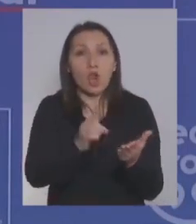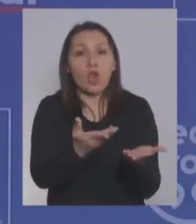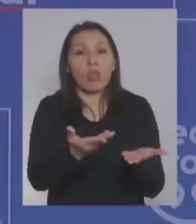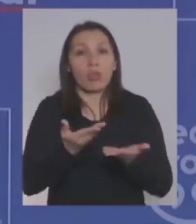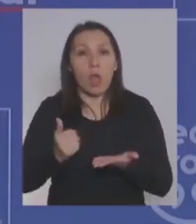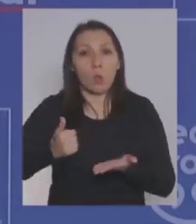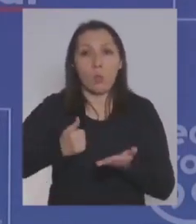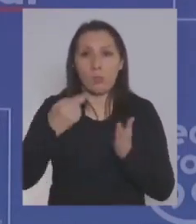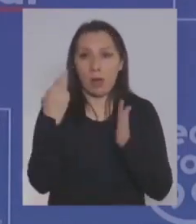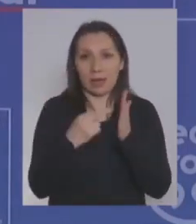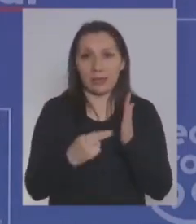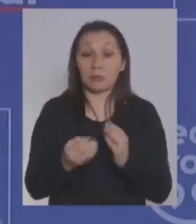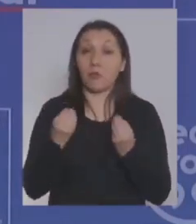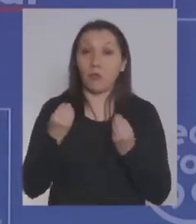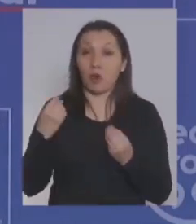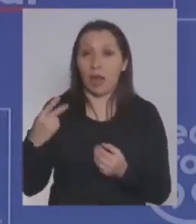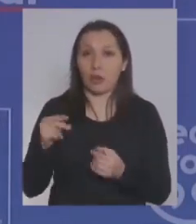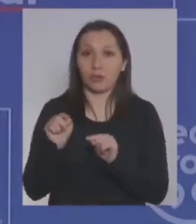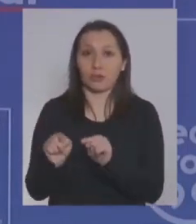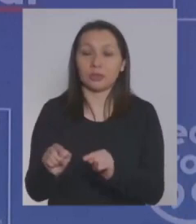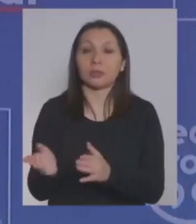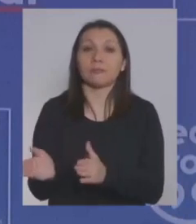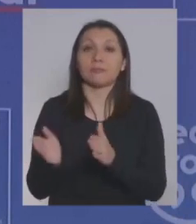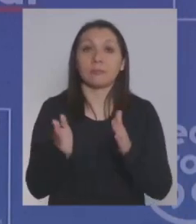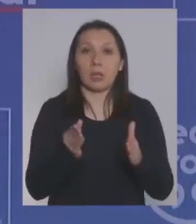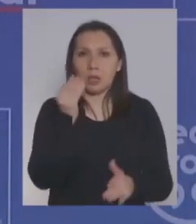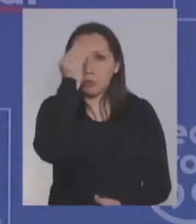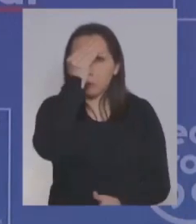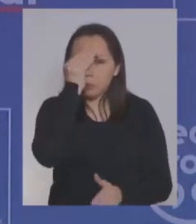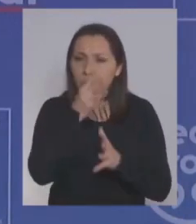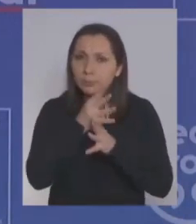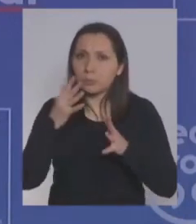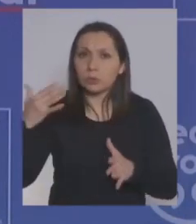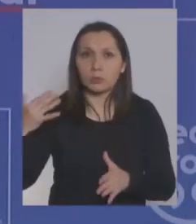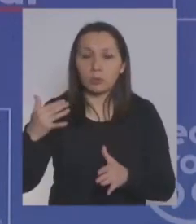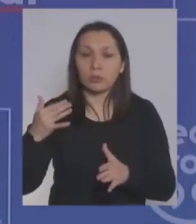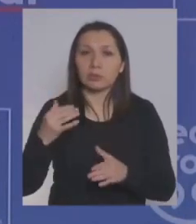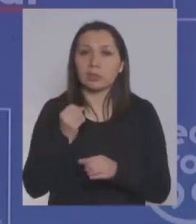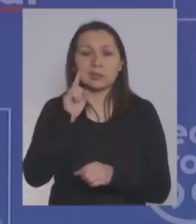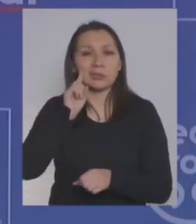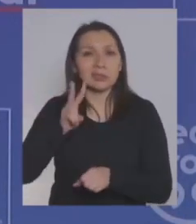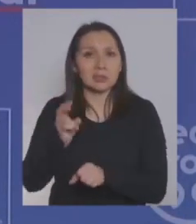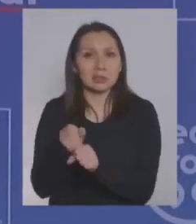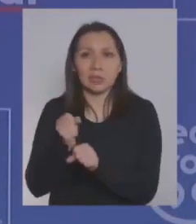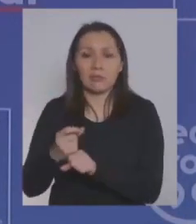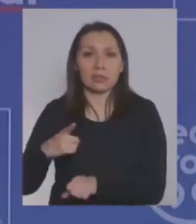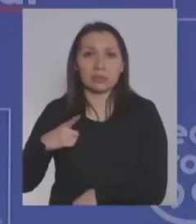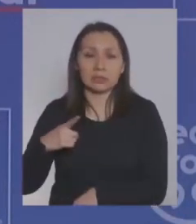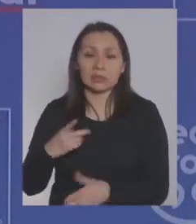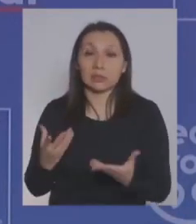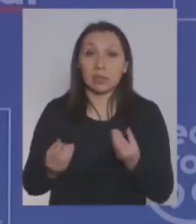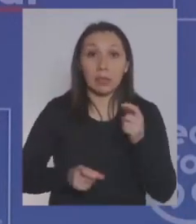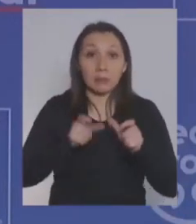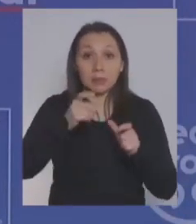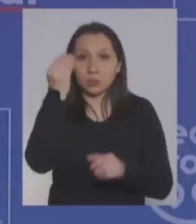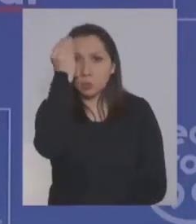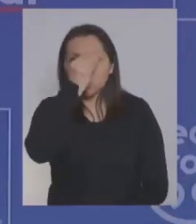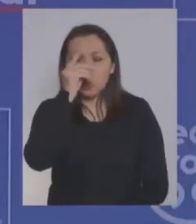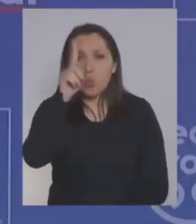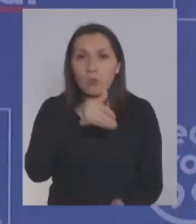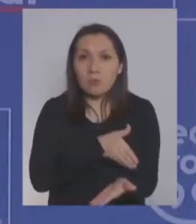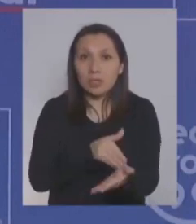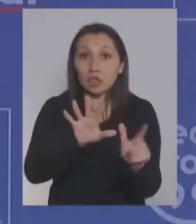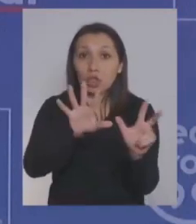y cumplen los requisitos. Gran noticia. Y ahora vamos a una preocupación muy relevante, que es el desempleo. La gente está muy preocupada del 1